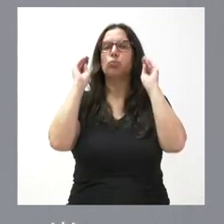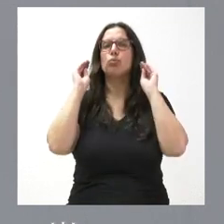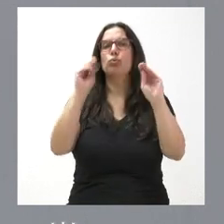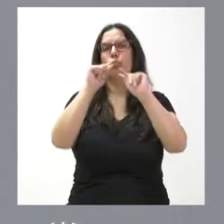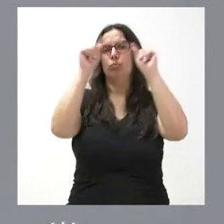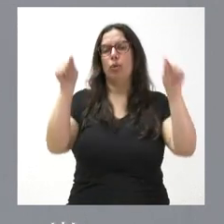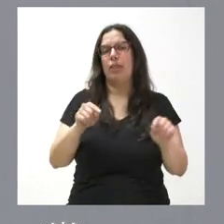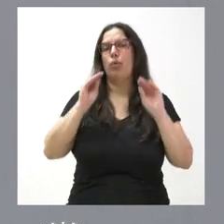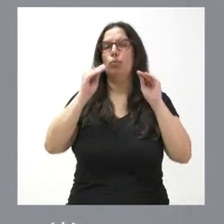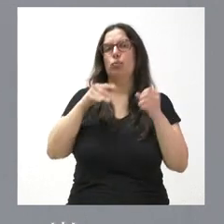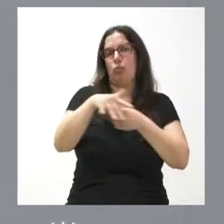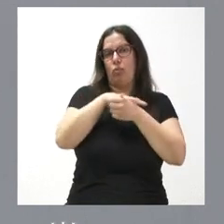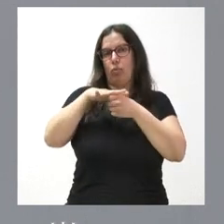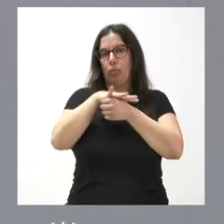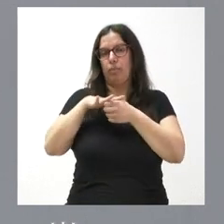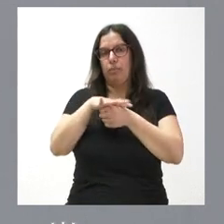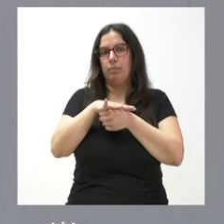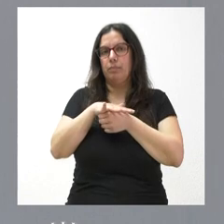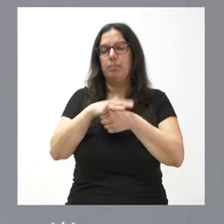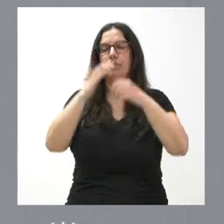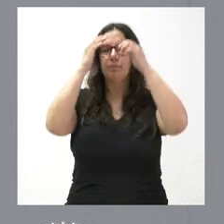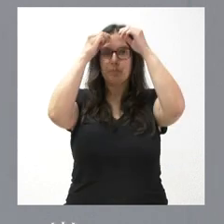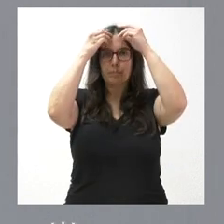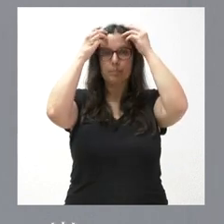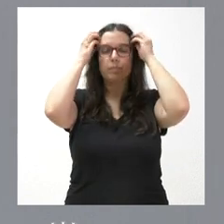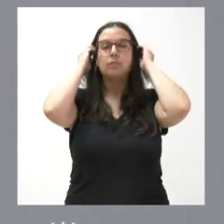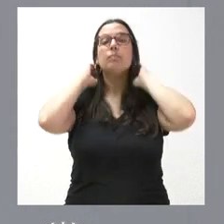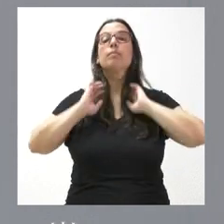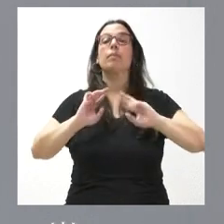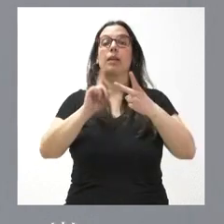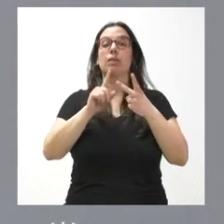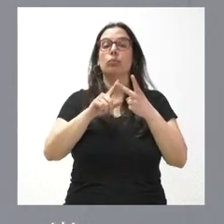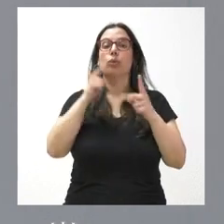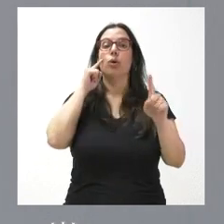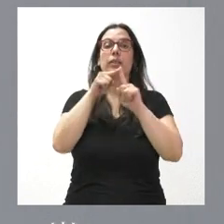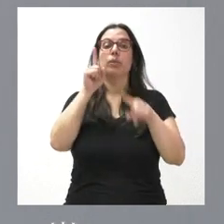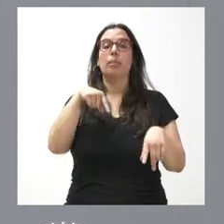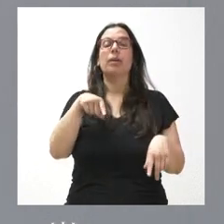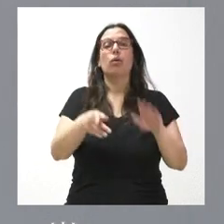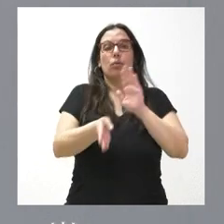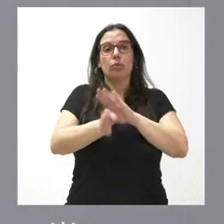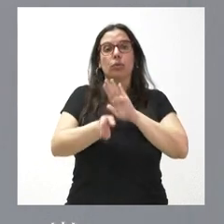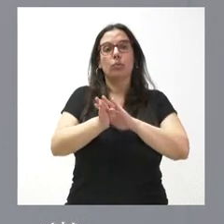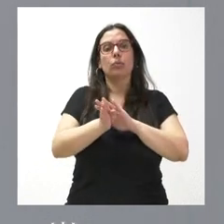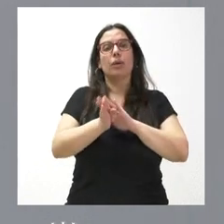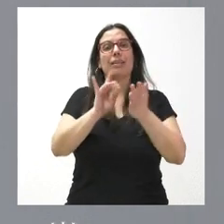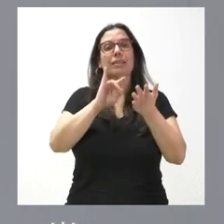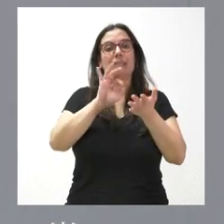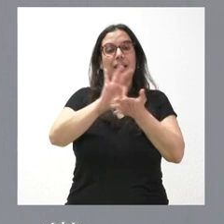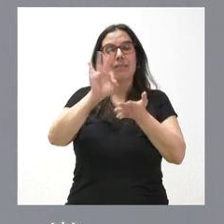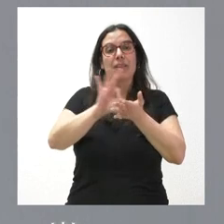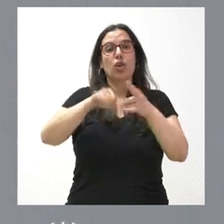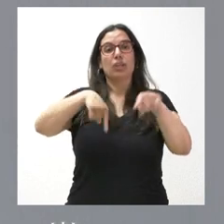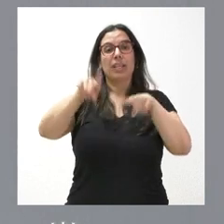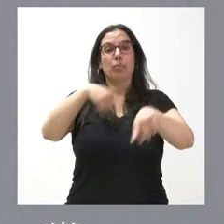de radioterapia en su provincia. Y, en segundo lugar, que sigamos manteniendo y reforzando el servicio del transporte